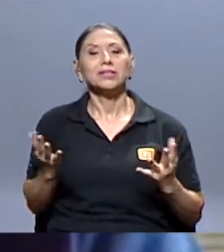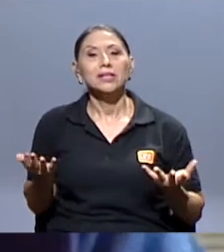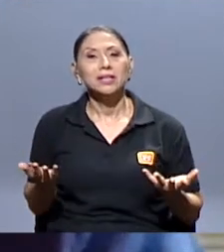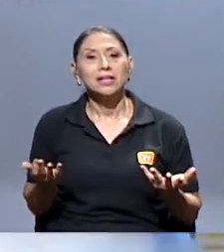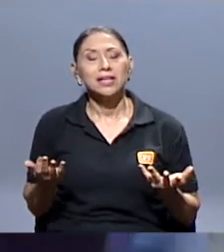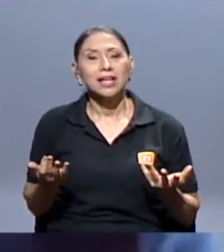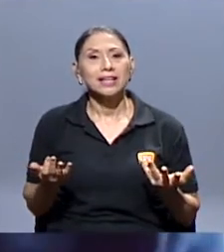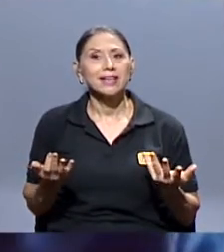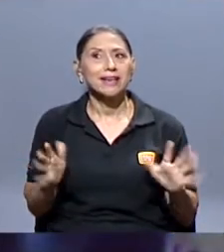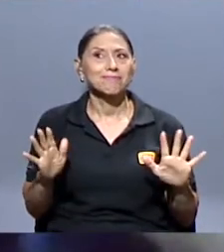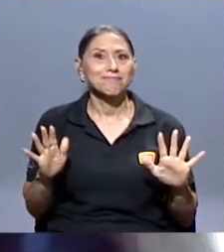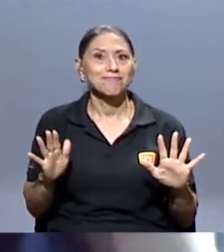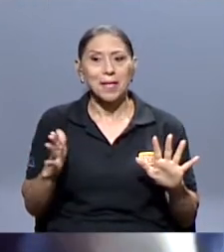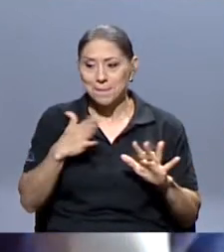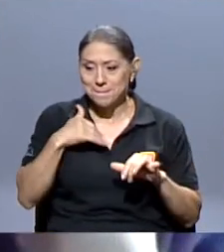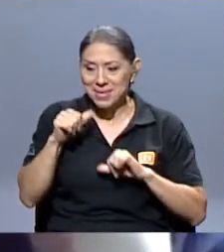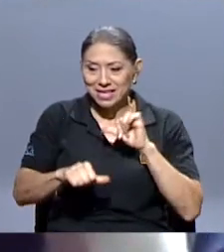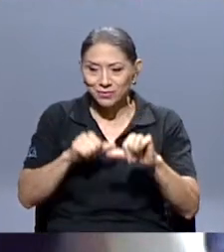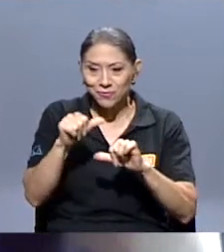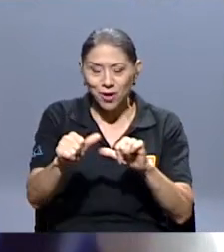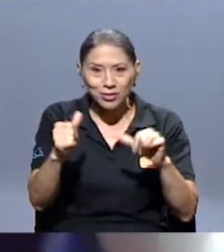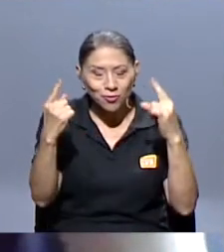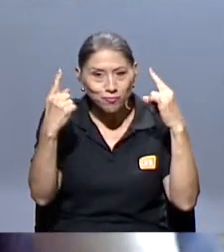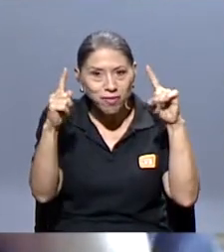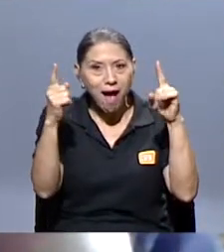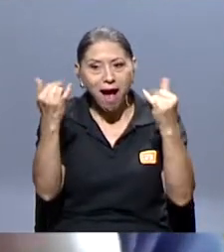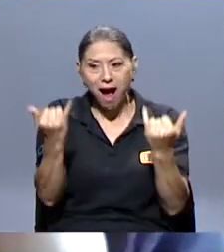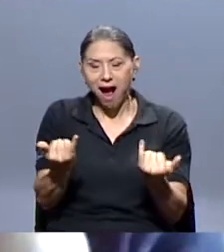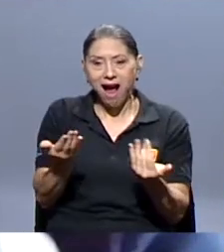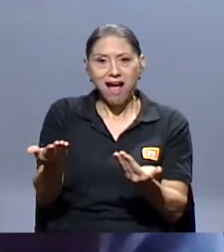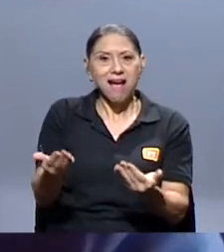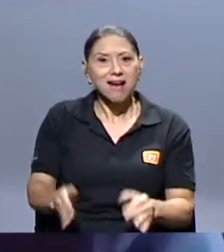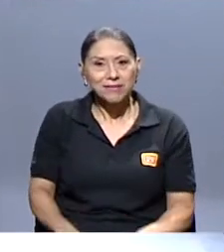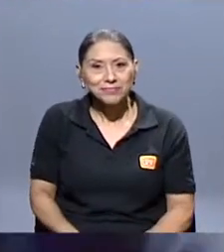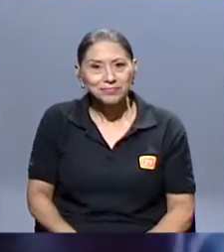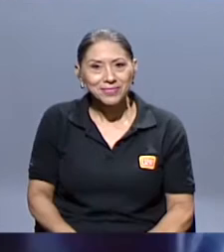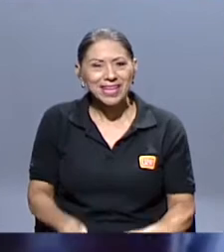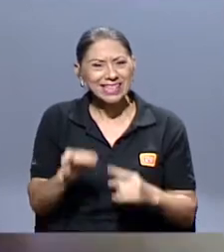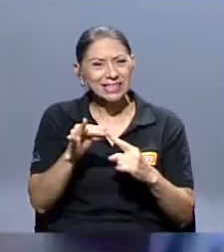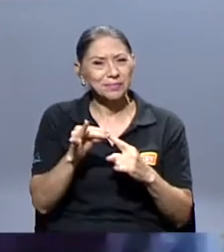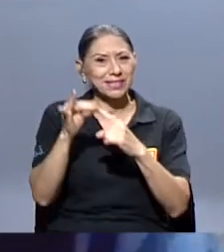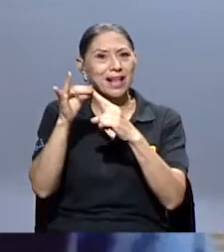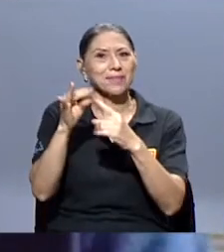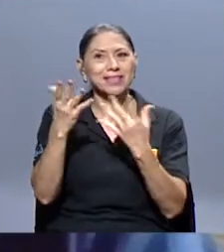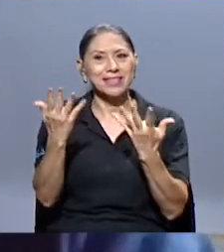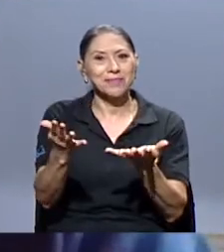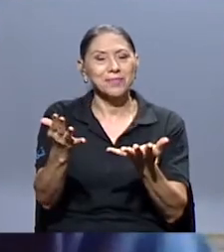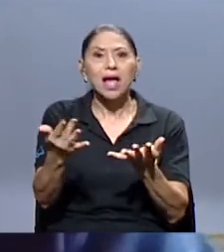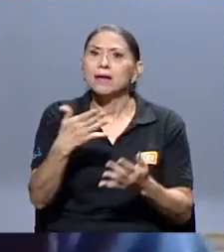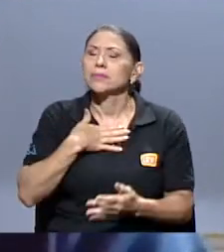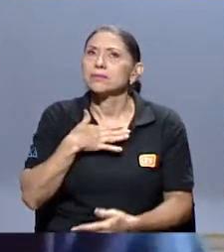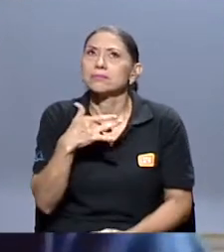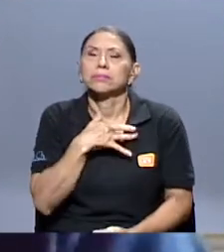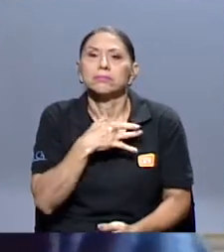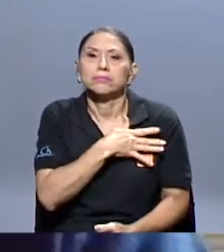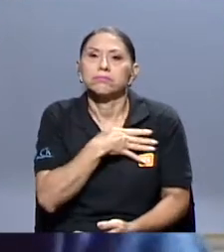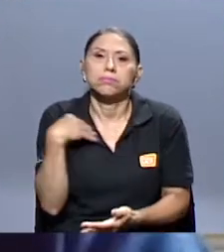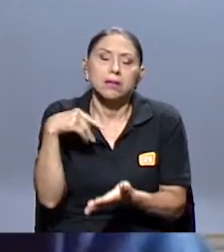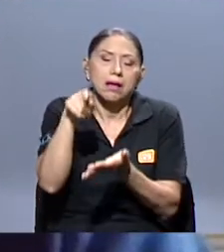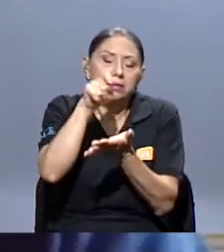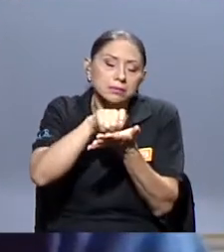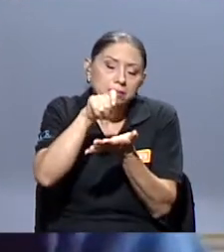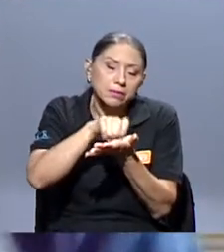mi esfuerzo se haya culminado en esto. Y particularmente como escribir, es algo que me gusta mucho. Entonces